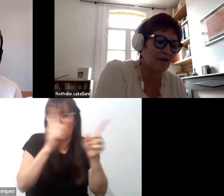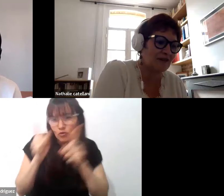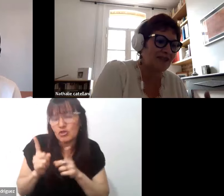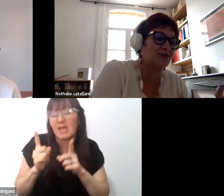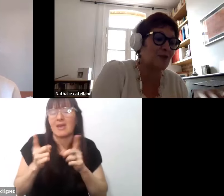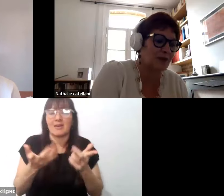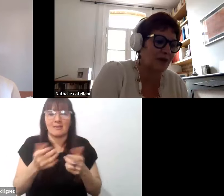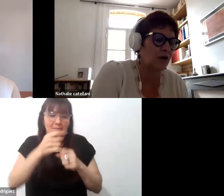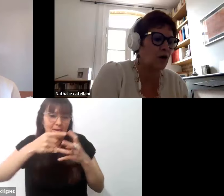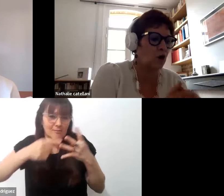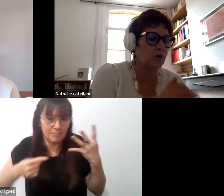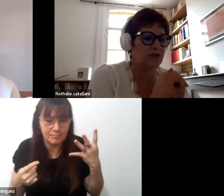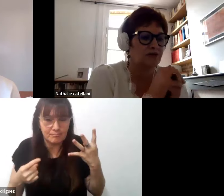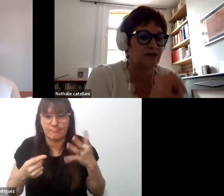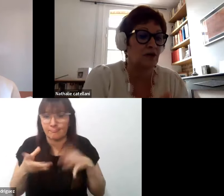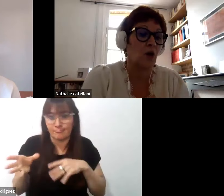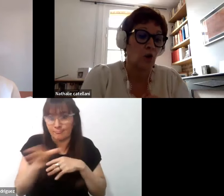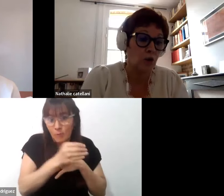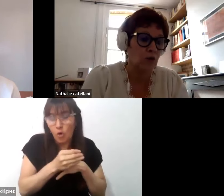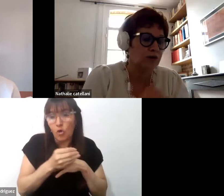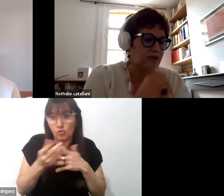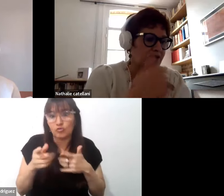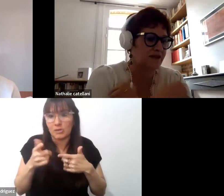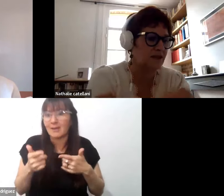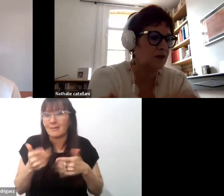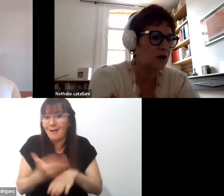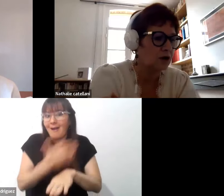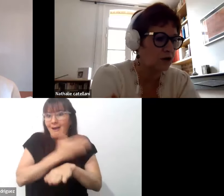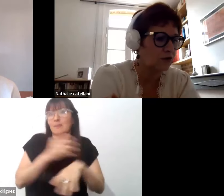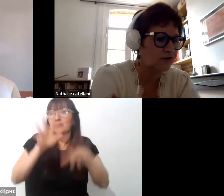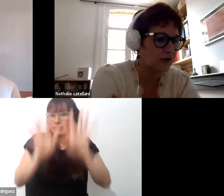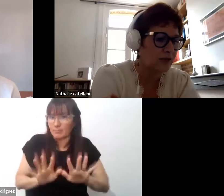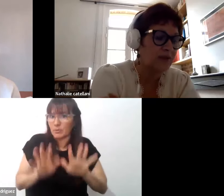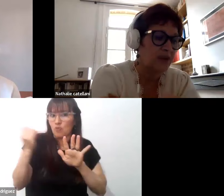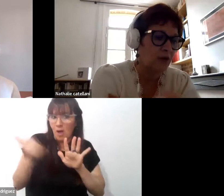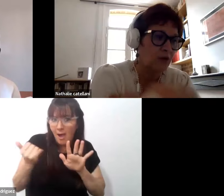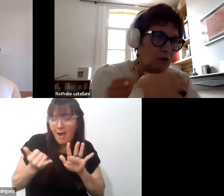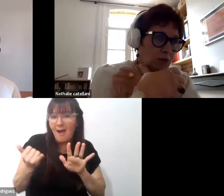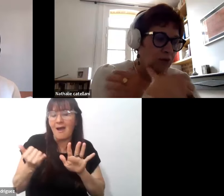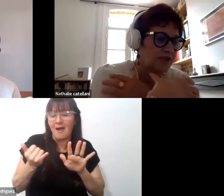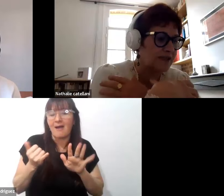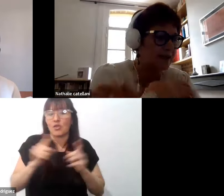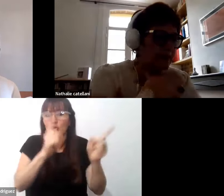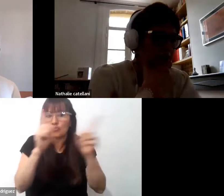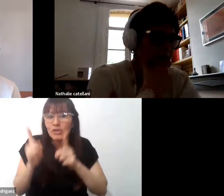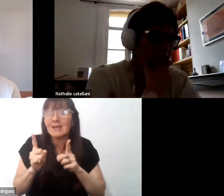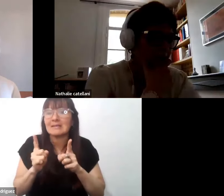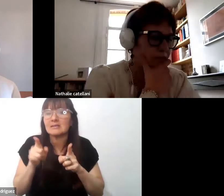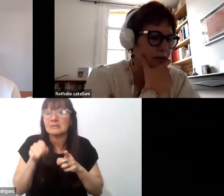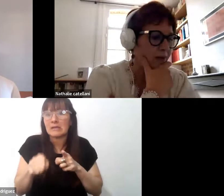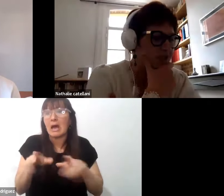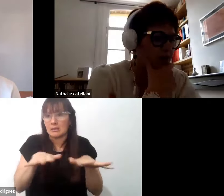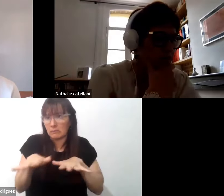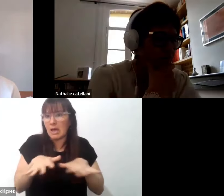docentes que se preparan o los docentes ya en actividad,